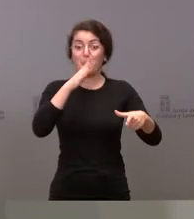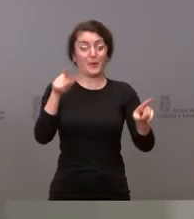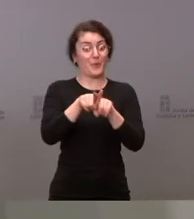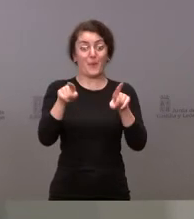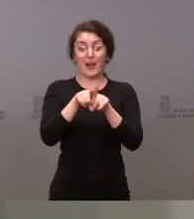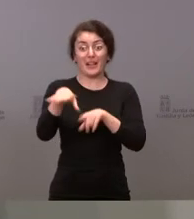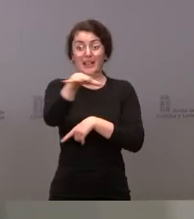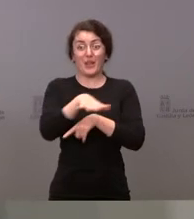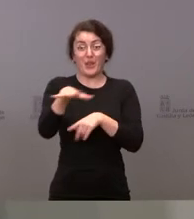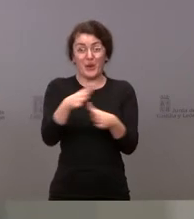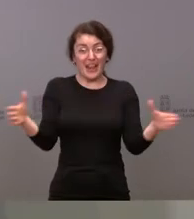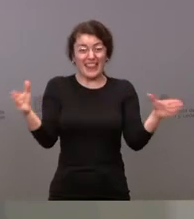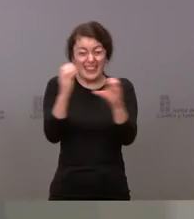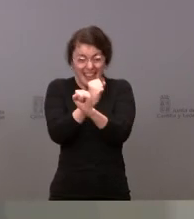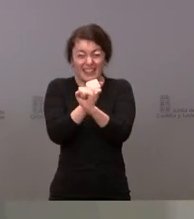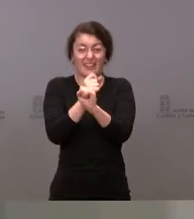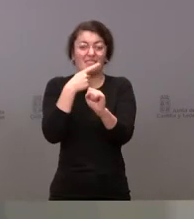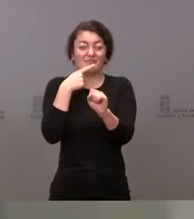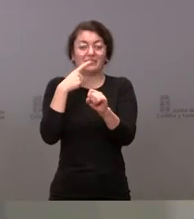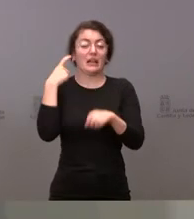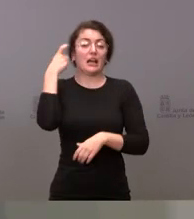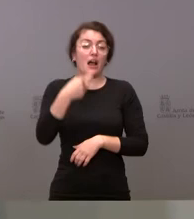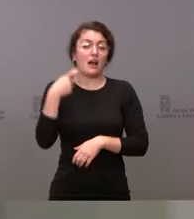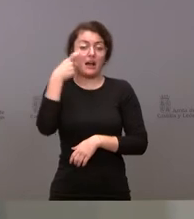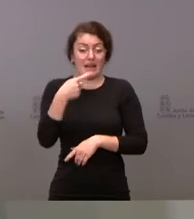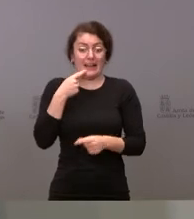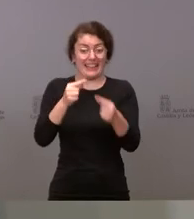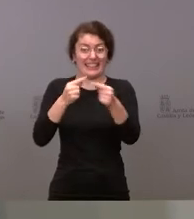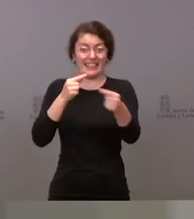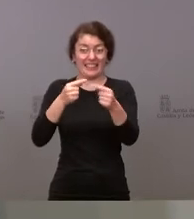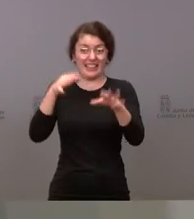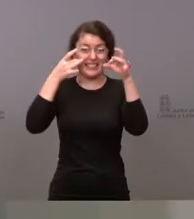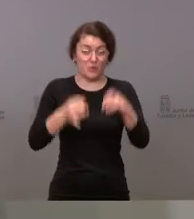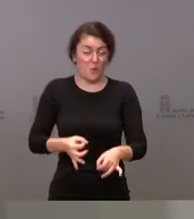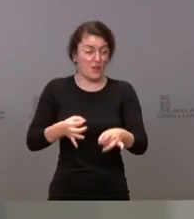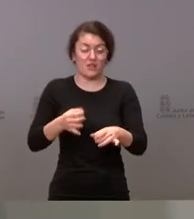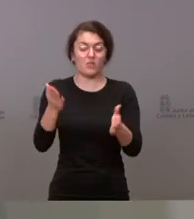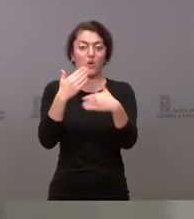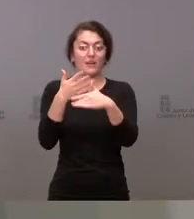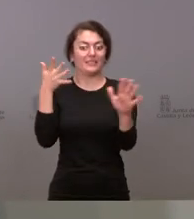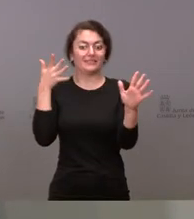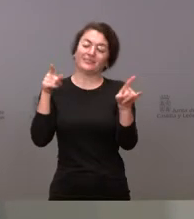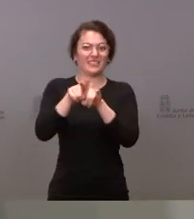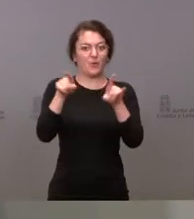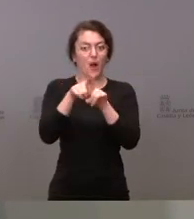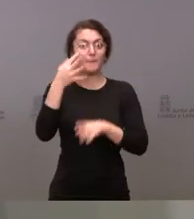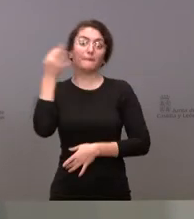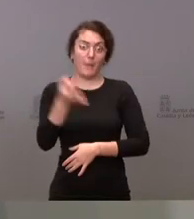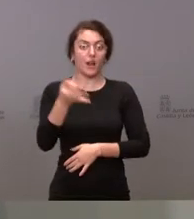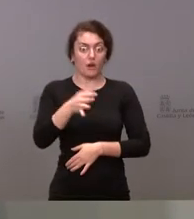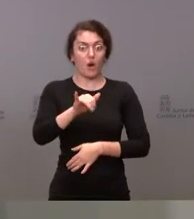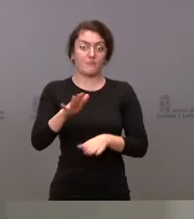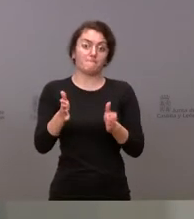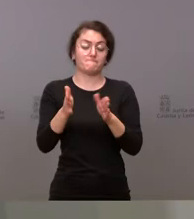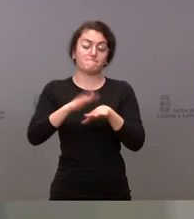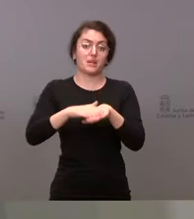donde se está un tiempo prolongado, donde se está sin distancias de seguridad, es donde más riesgo hay de coger la